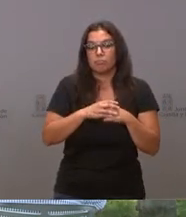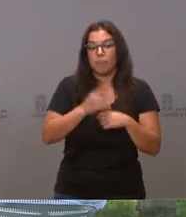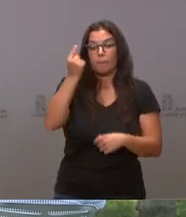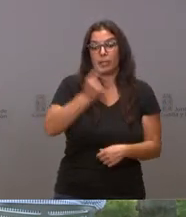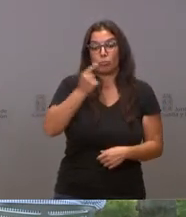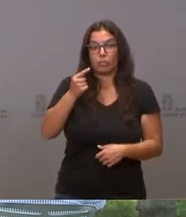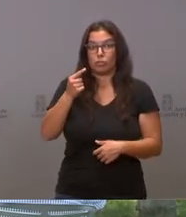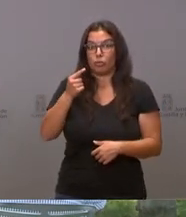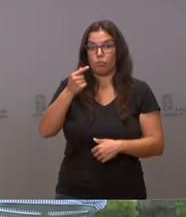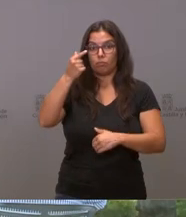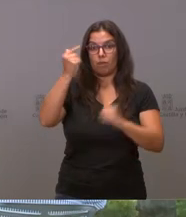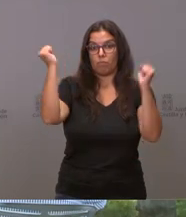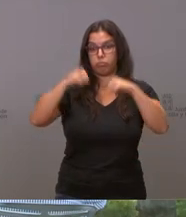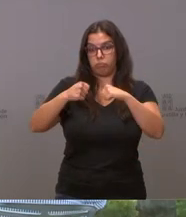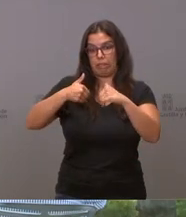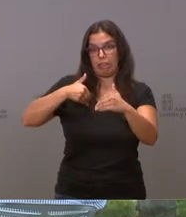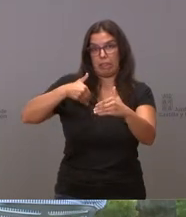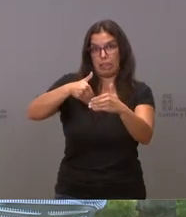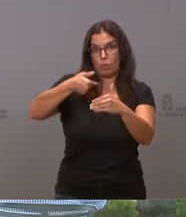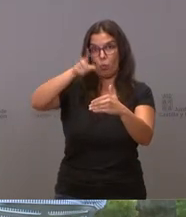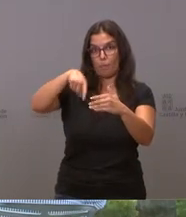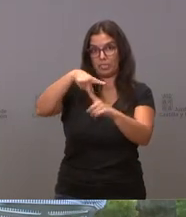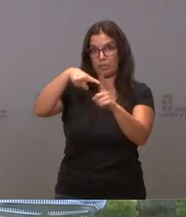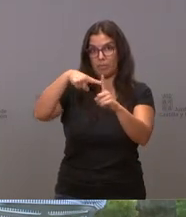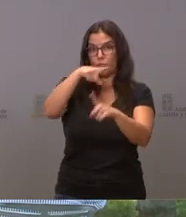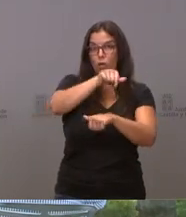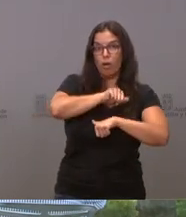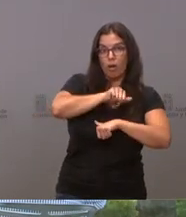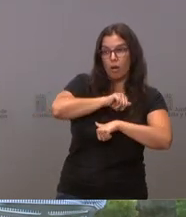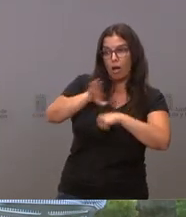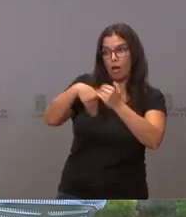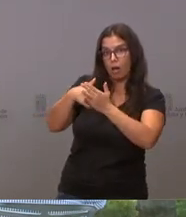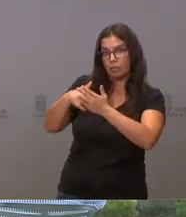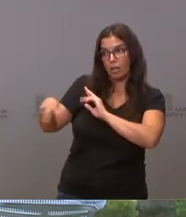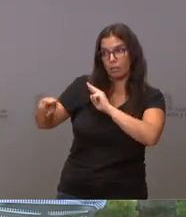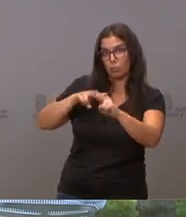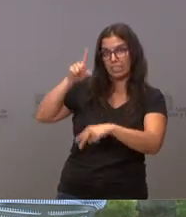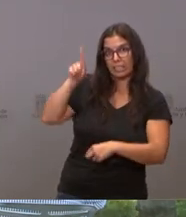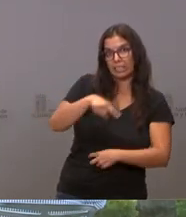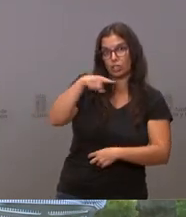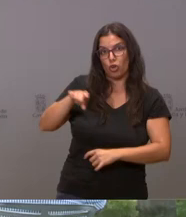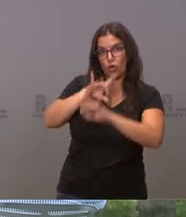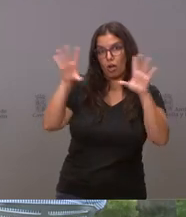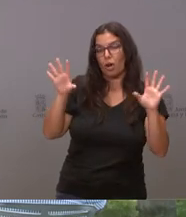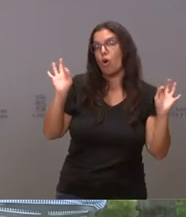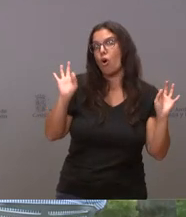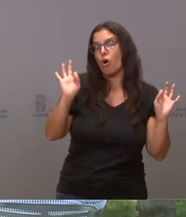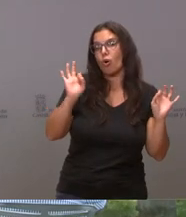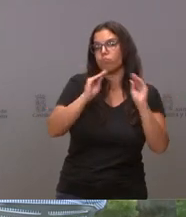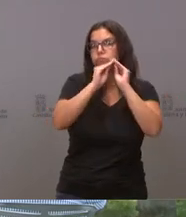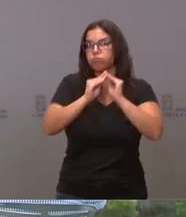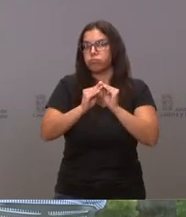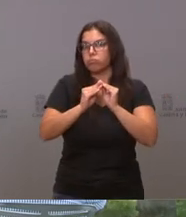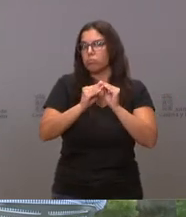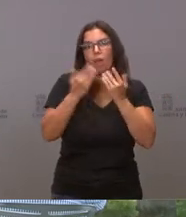presupuestos sería en mes y medio, no sé si van a esperar a obtener una respuesta sobre el fondo COVID o si trabajan ya en la elaboración de unos